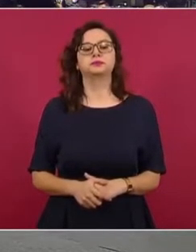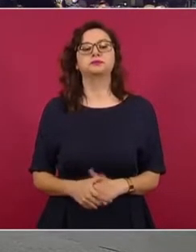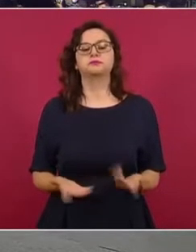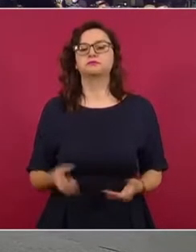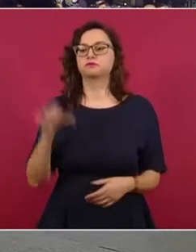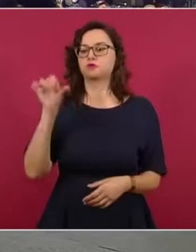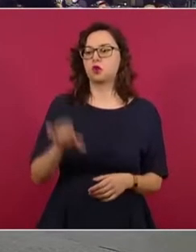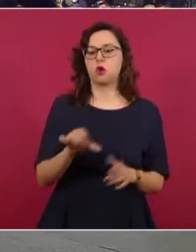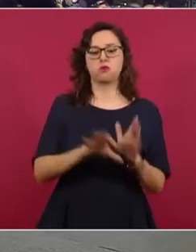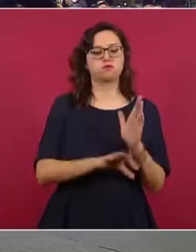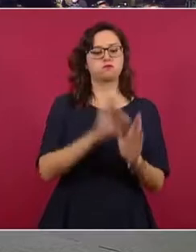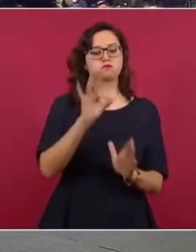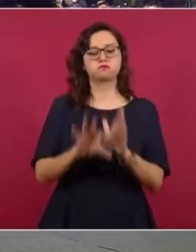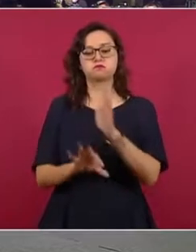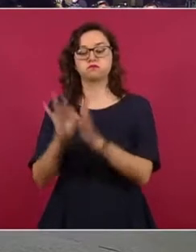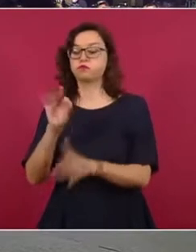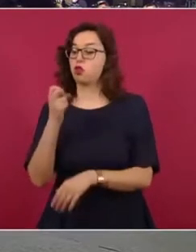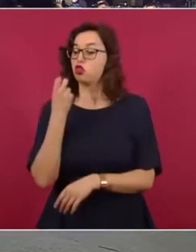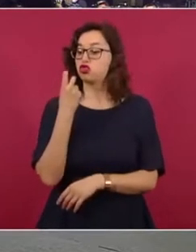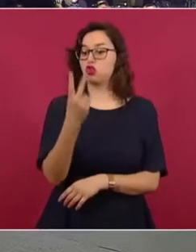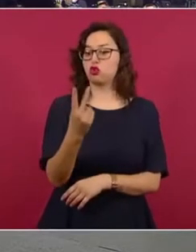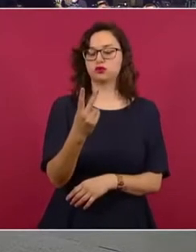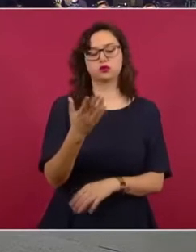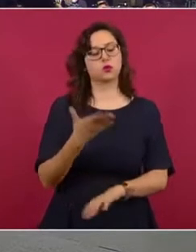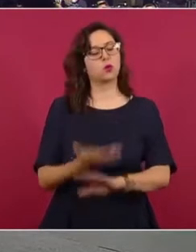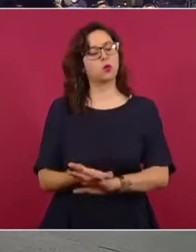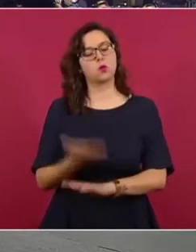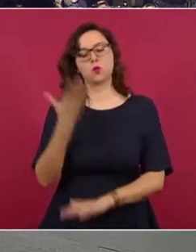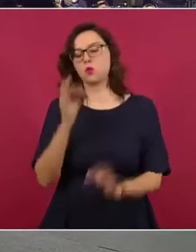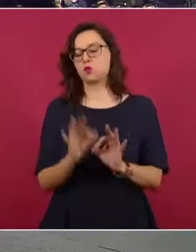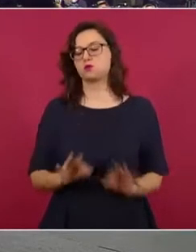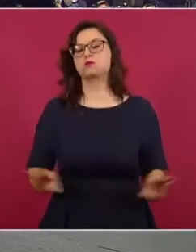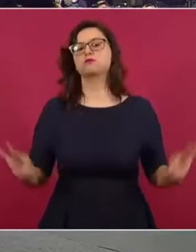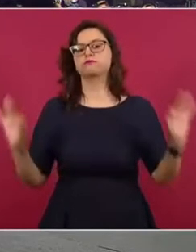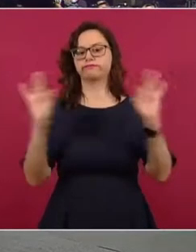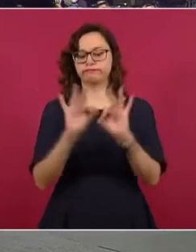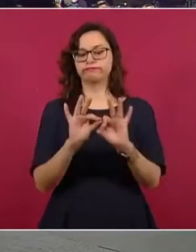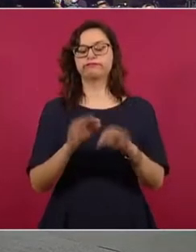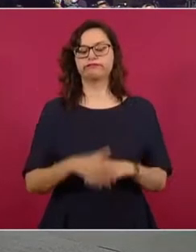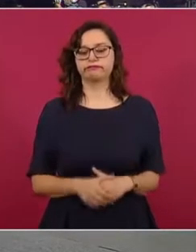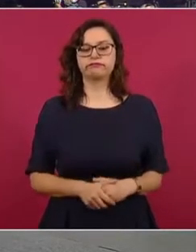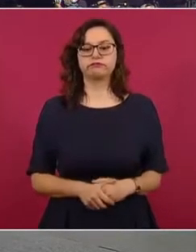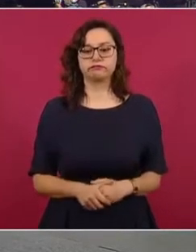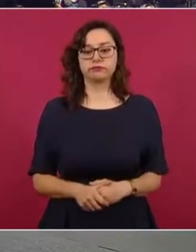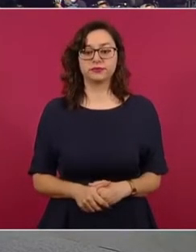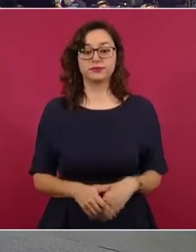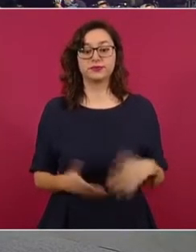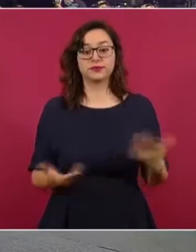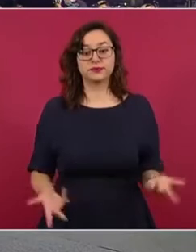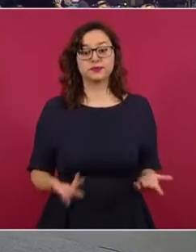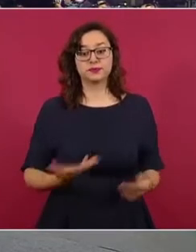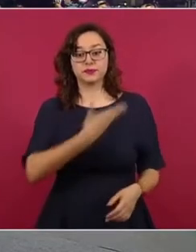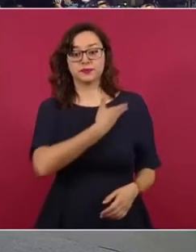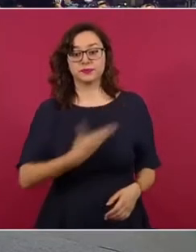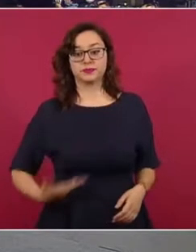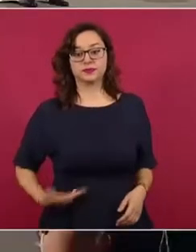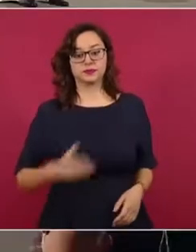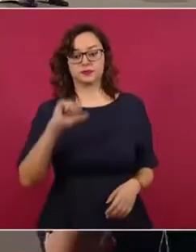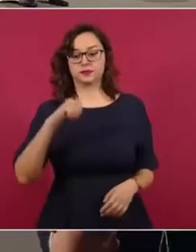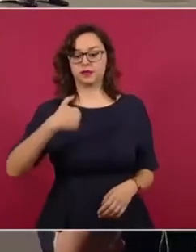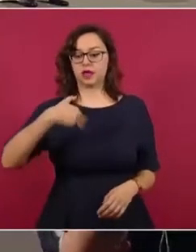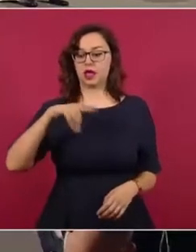suma importancia. La primera, con tal de hablar mal del presidente, lo